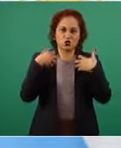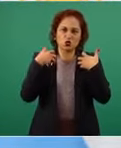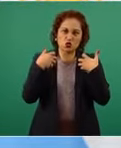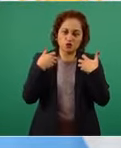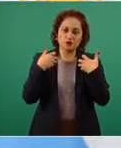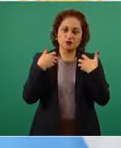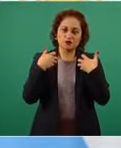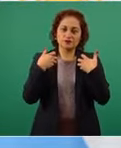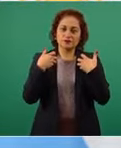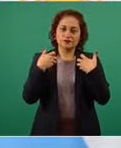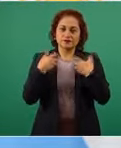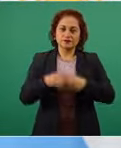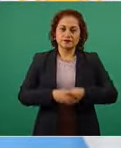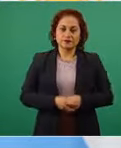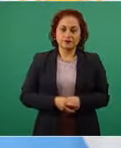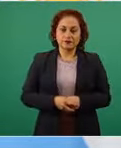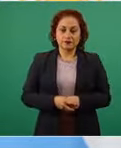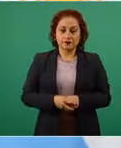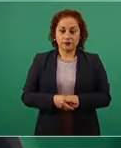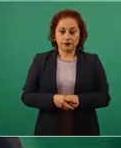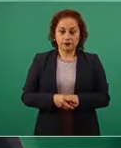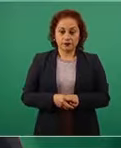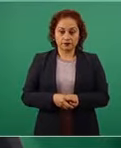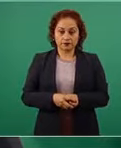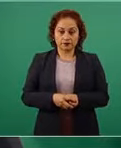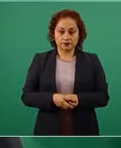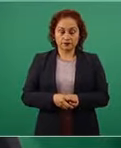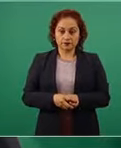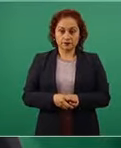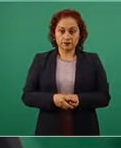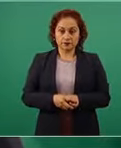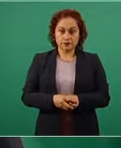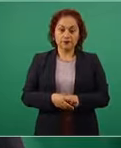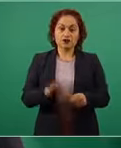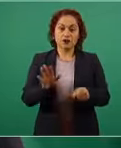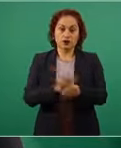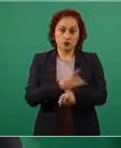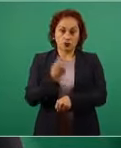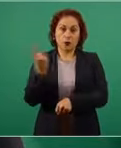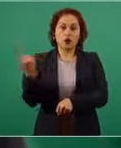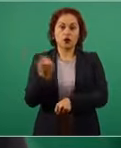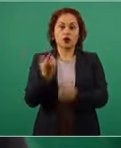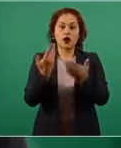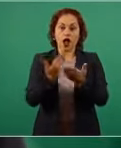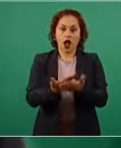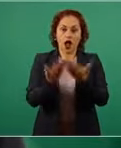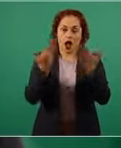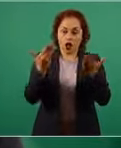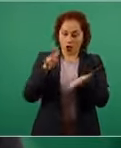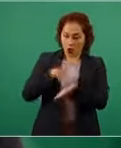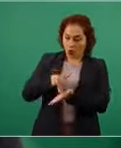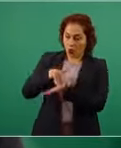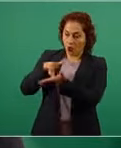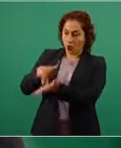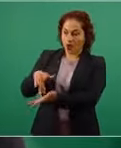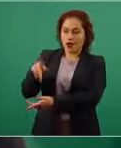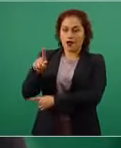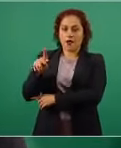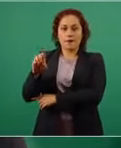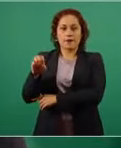estamos estamos fortaleciendo a Pemex a la Comisión Federal de Electricidad